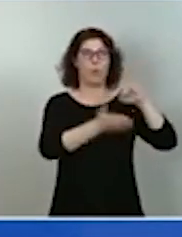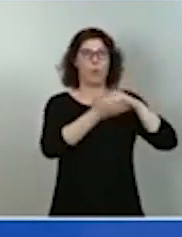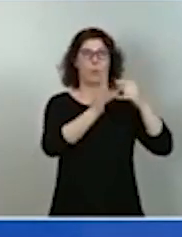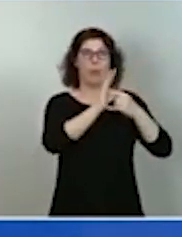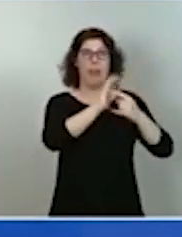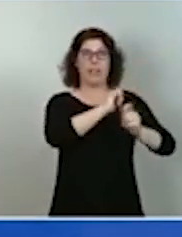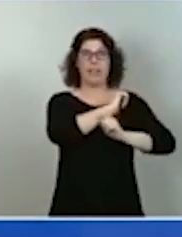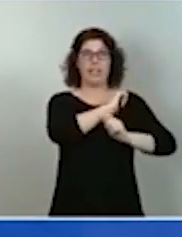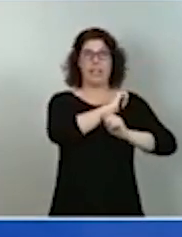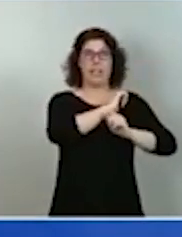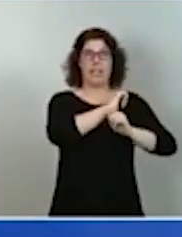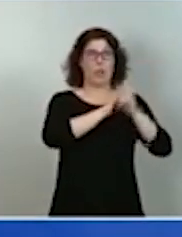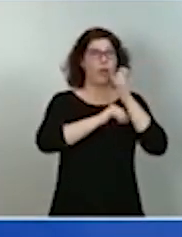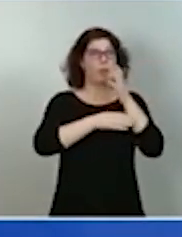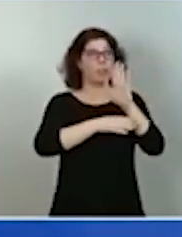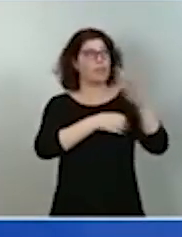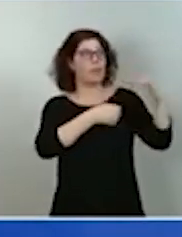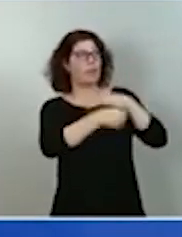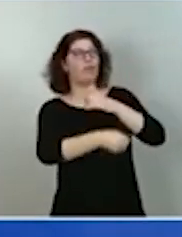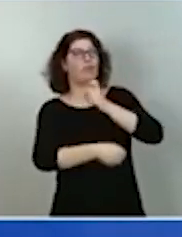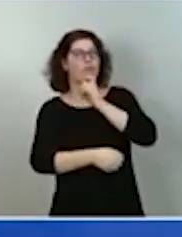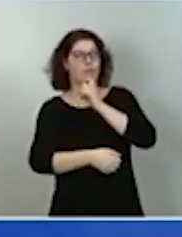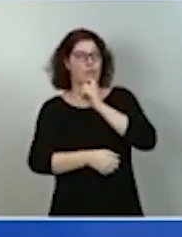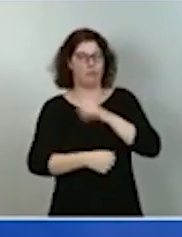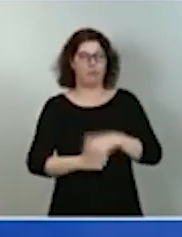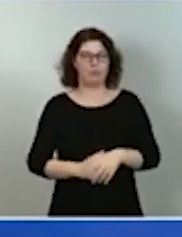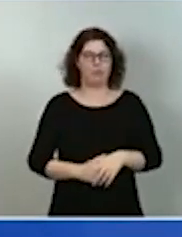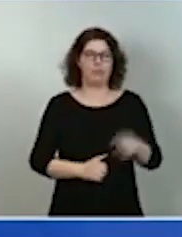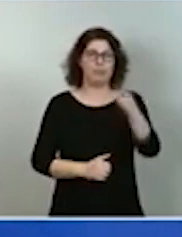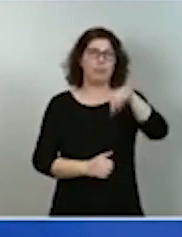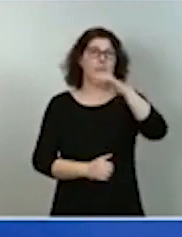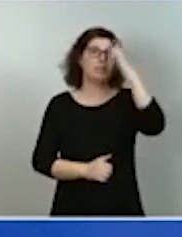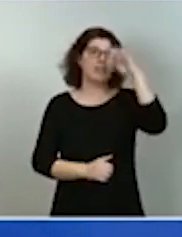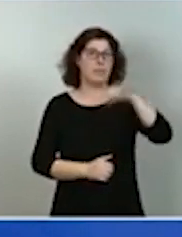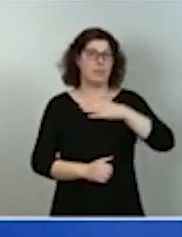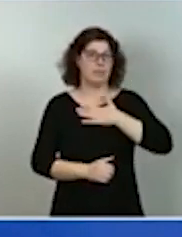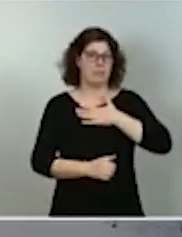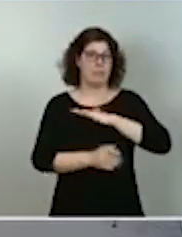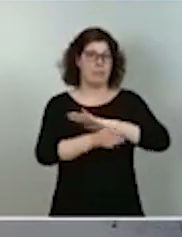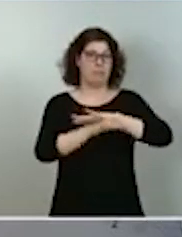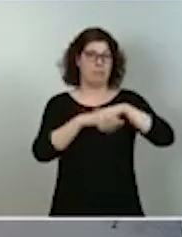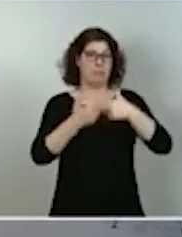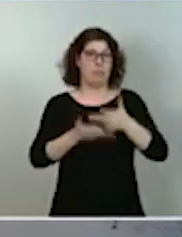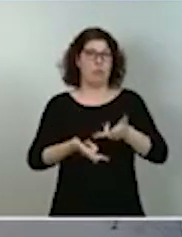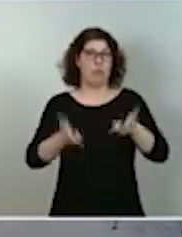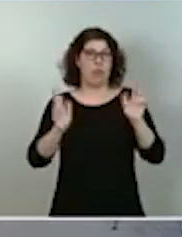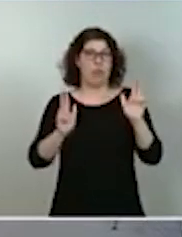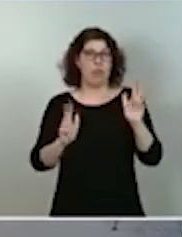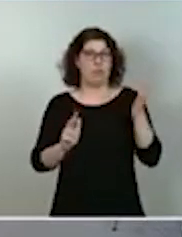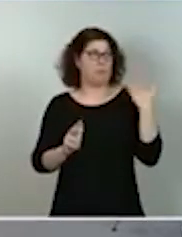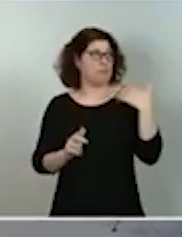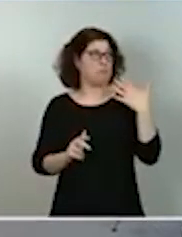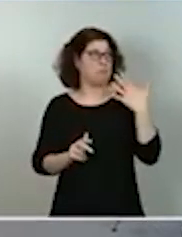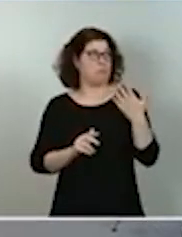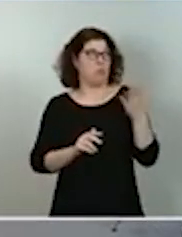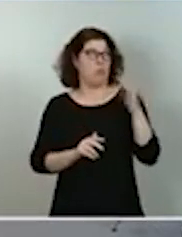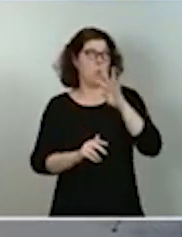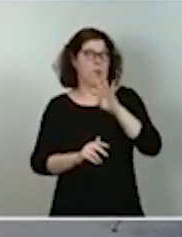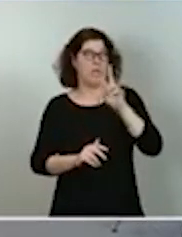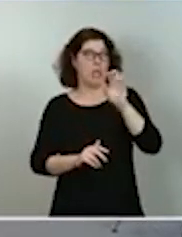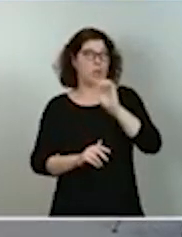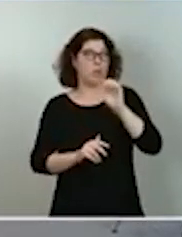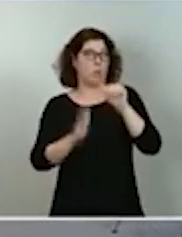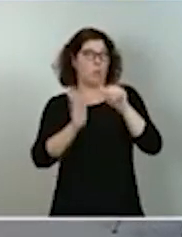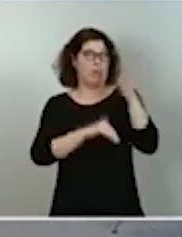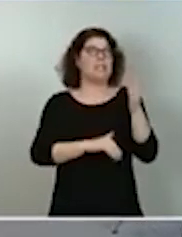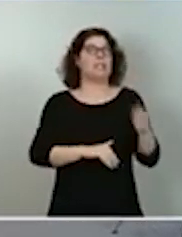presentando aquí. Como saben, nuestra democracia recuperada hace algo más de 42 años se encontró con una